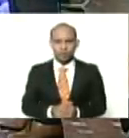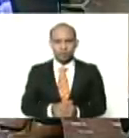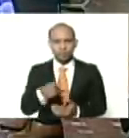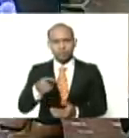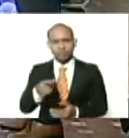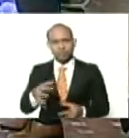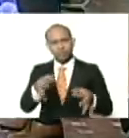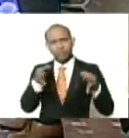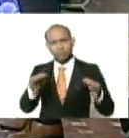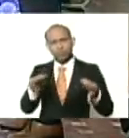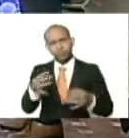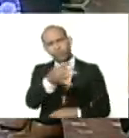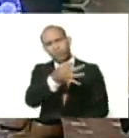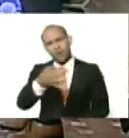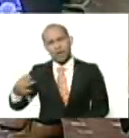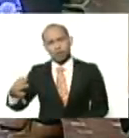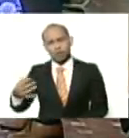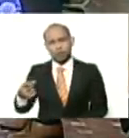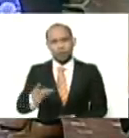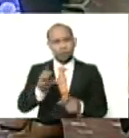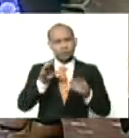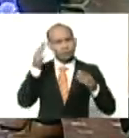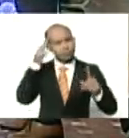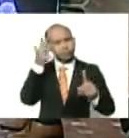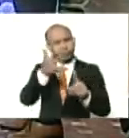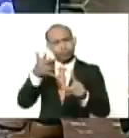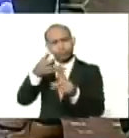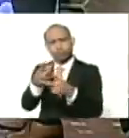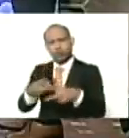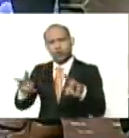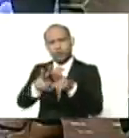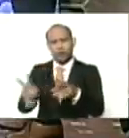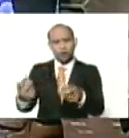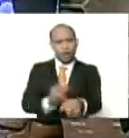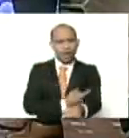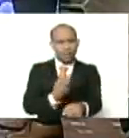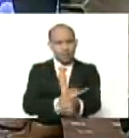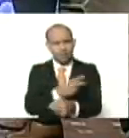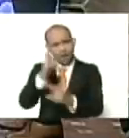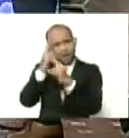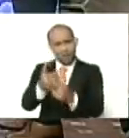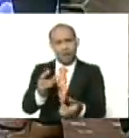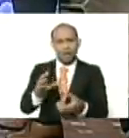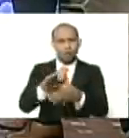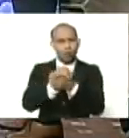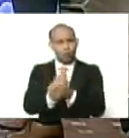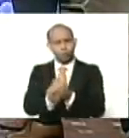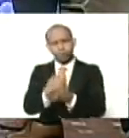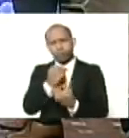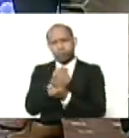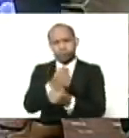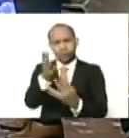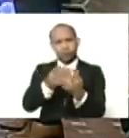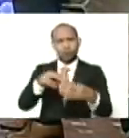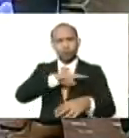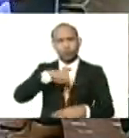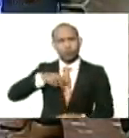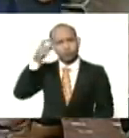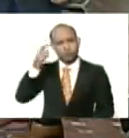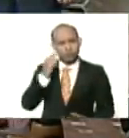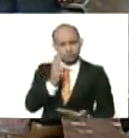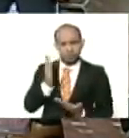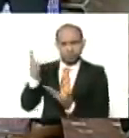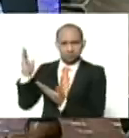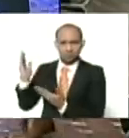excelsa persona, que cultiva, los valores de la hermandad, del respeto, y del amor, entre nuestro pueblo, David Morales, adelante.